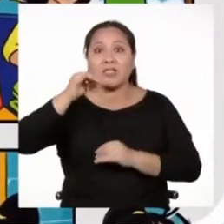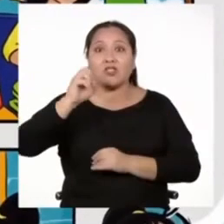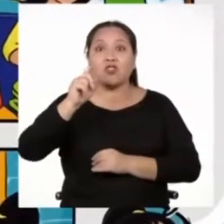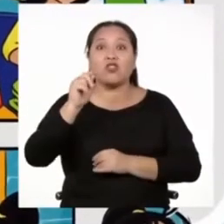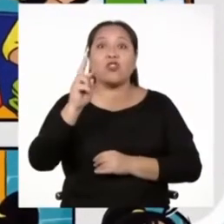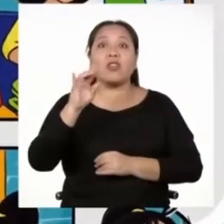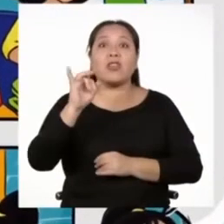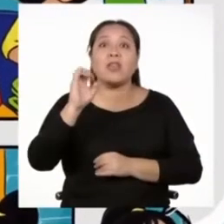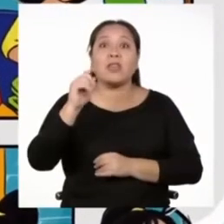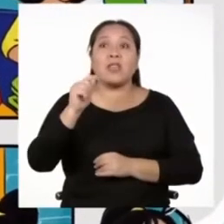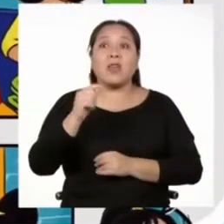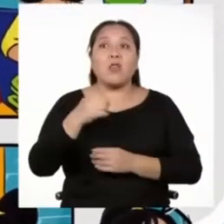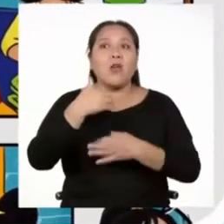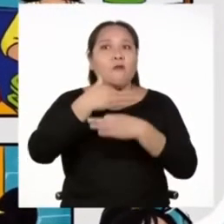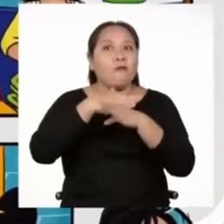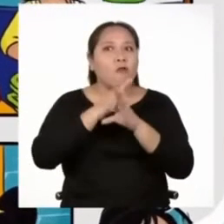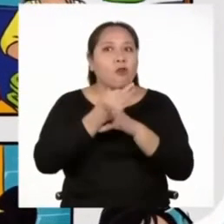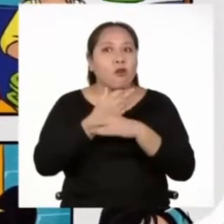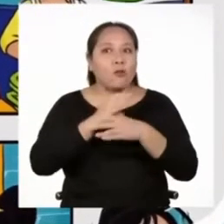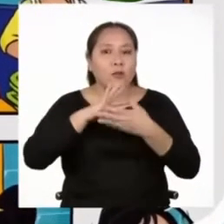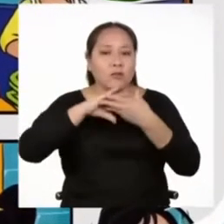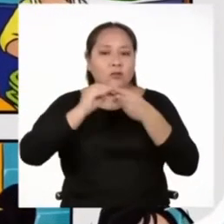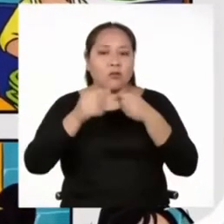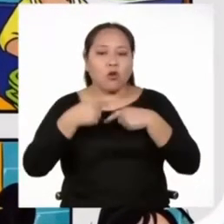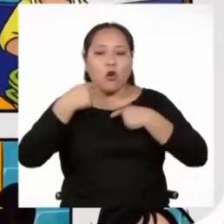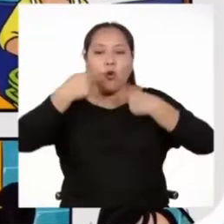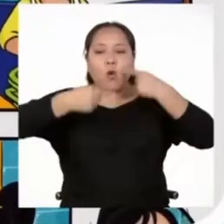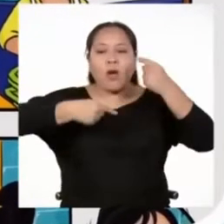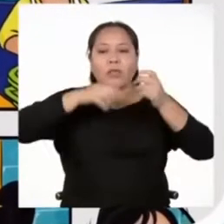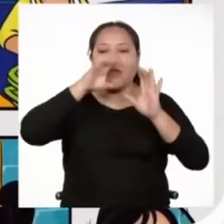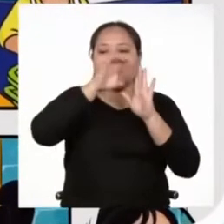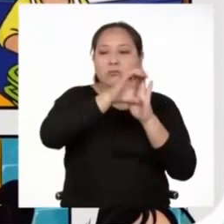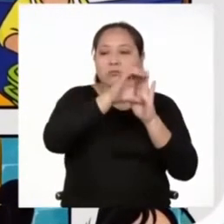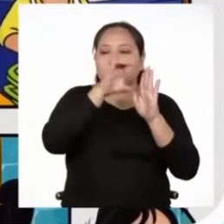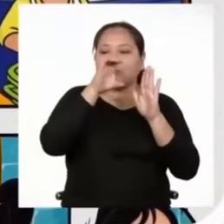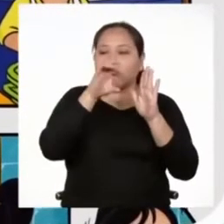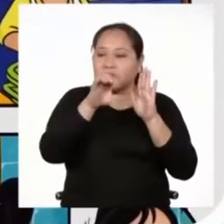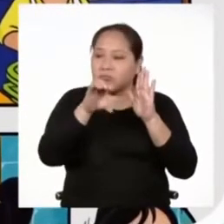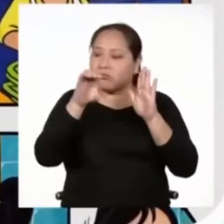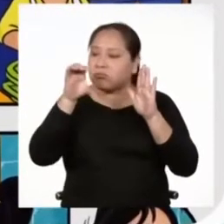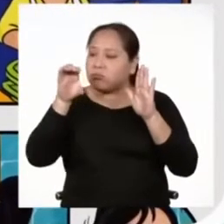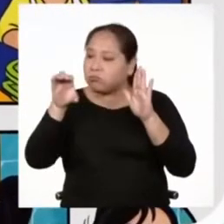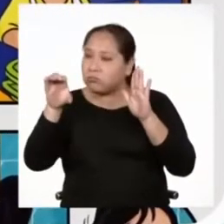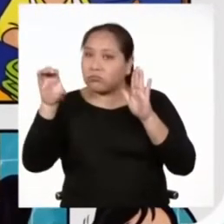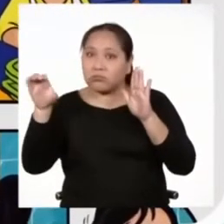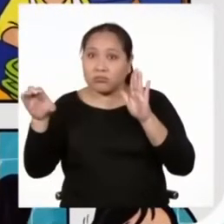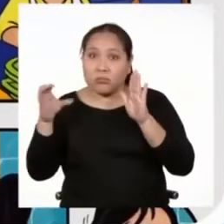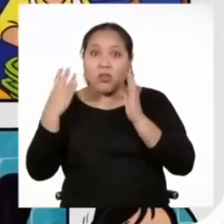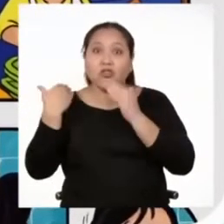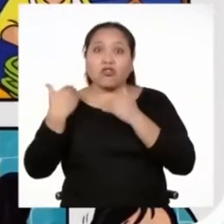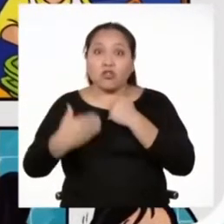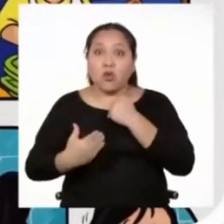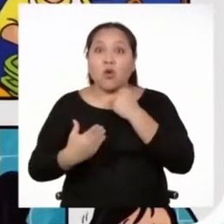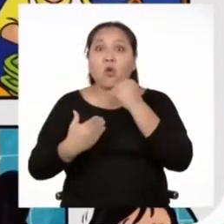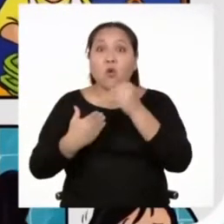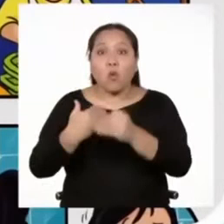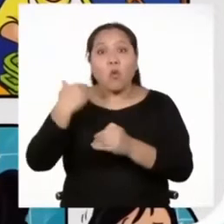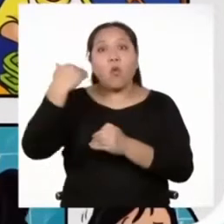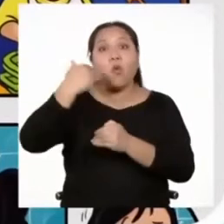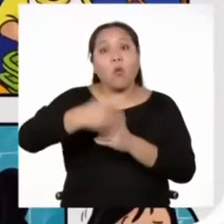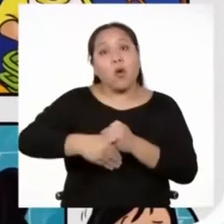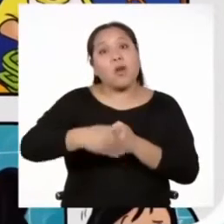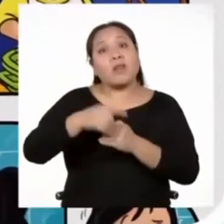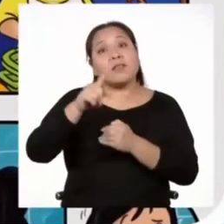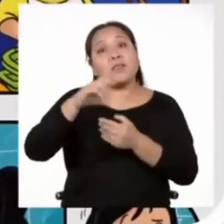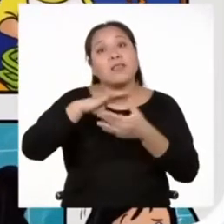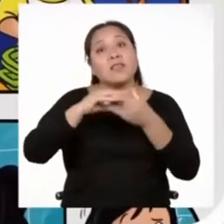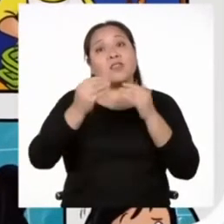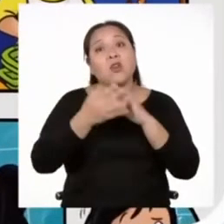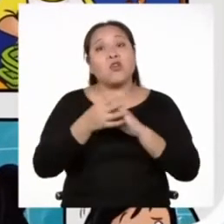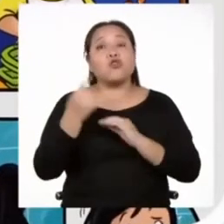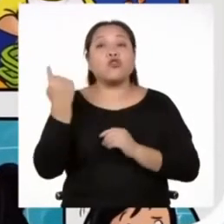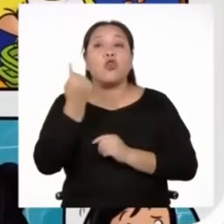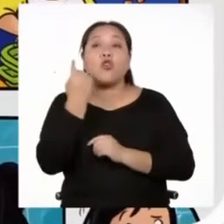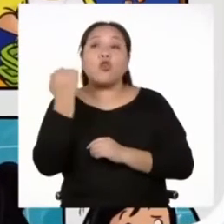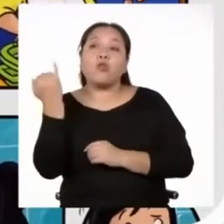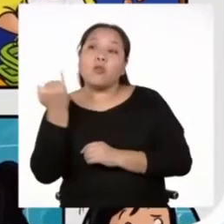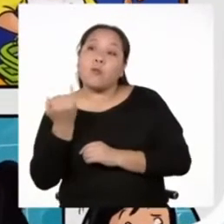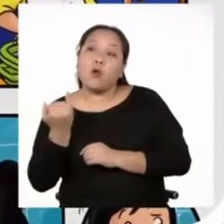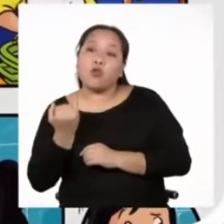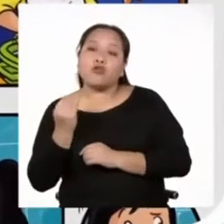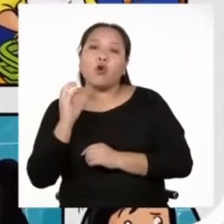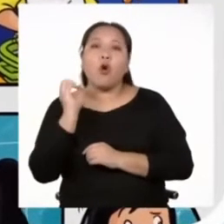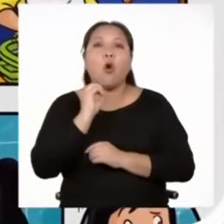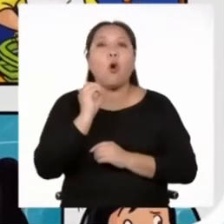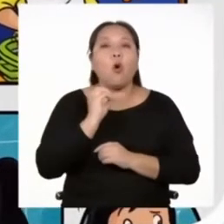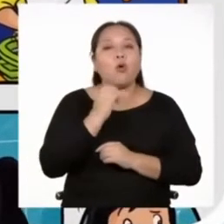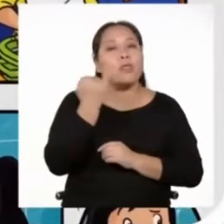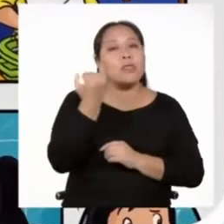historias. Narran en forma de secuencia una historia utilizando dibujos solamente o dibujos y palabras